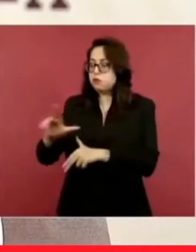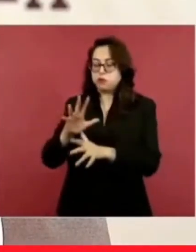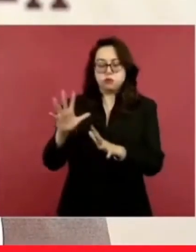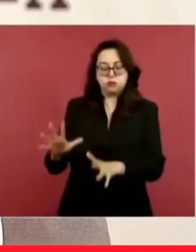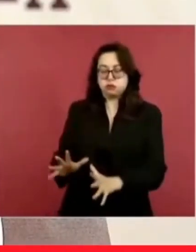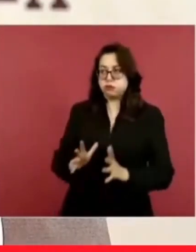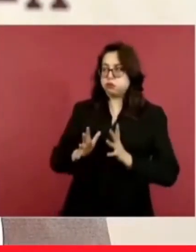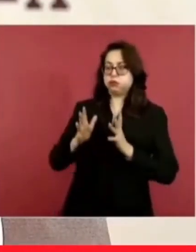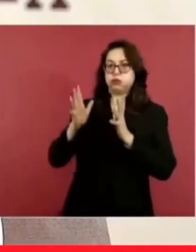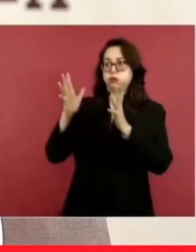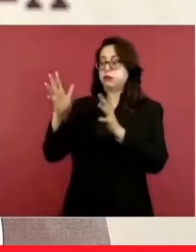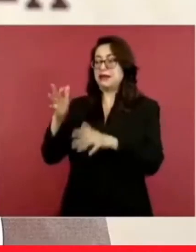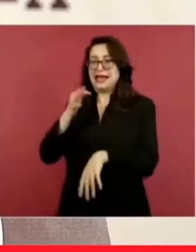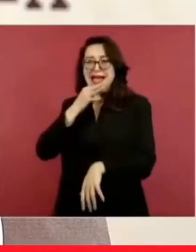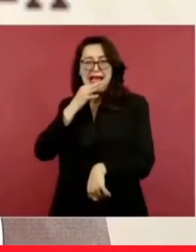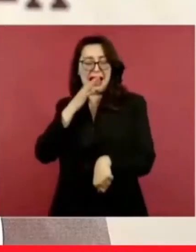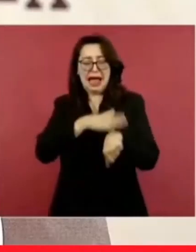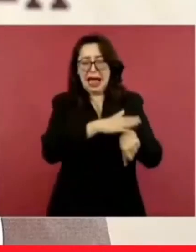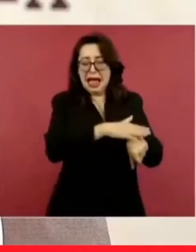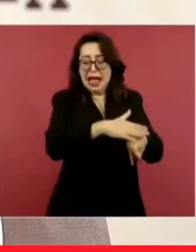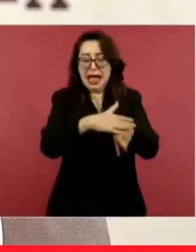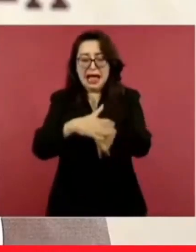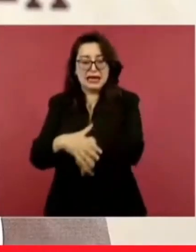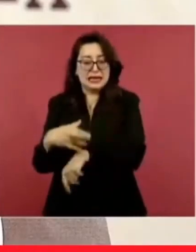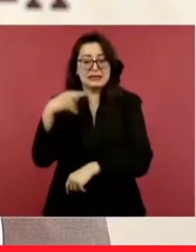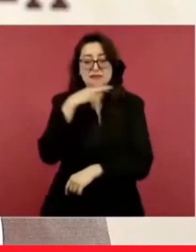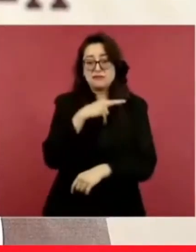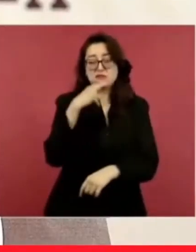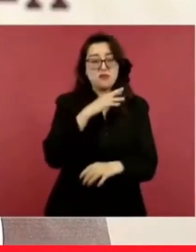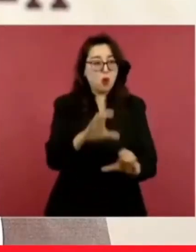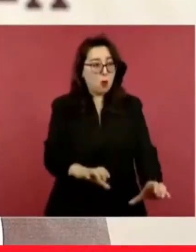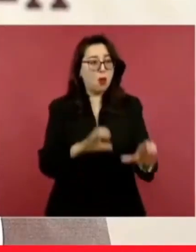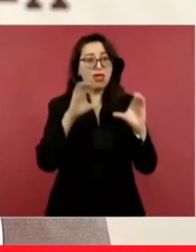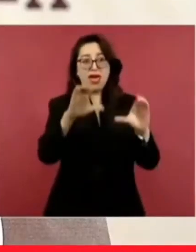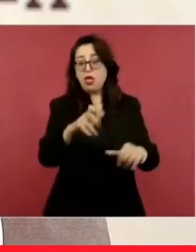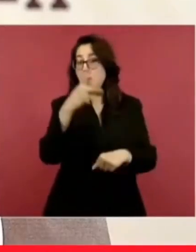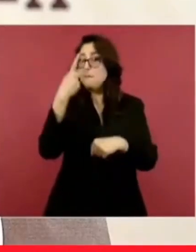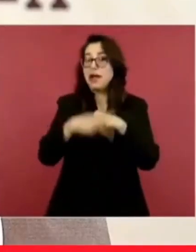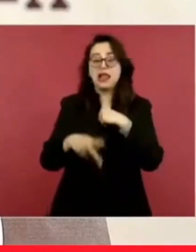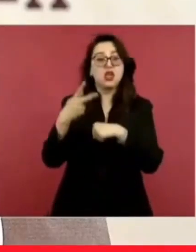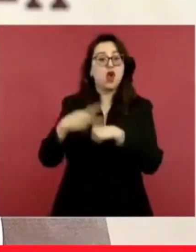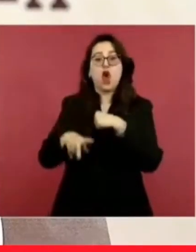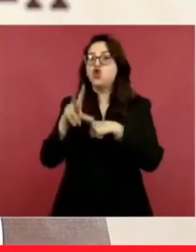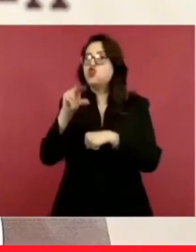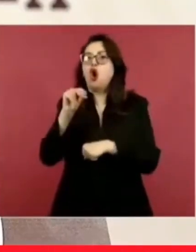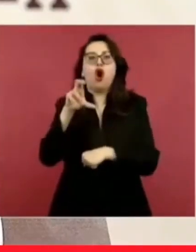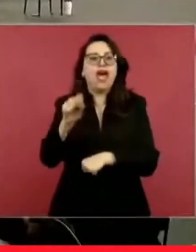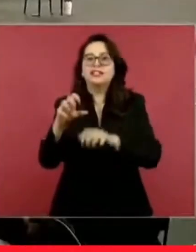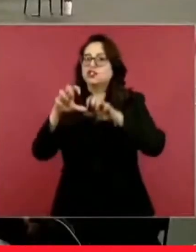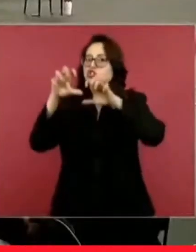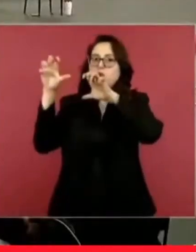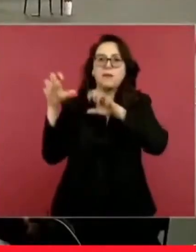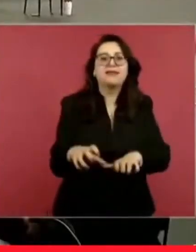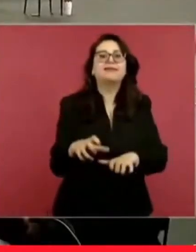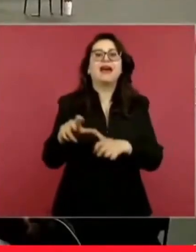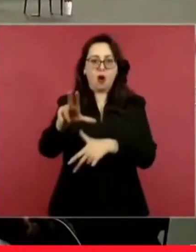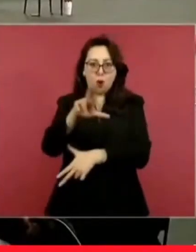población a resguardarse por los vientos de 240 kilómetros por hora y las lluvias torrenciales.